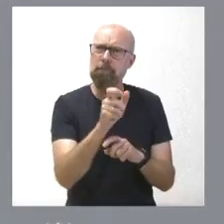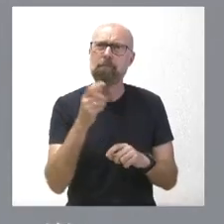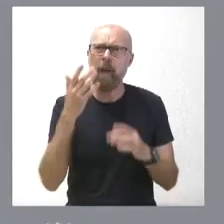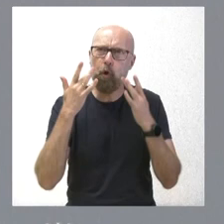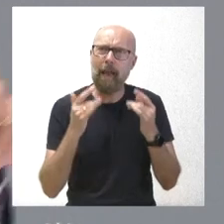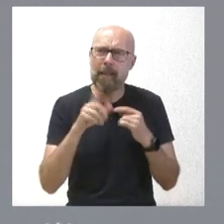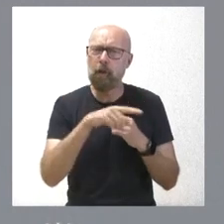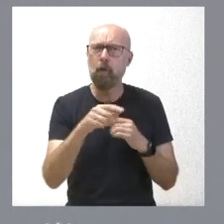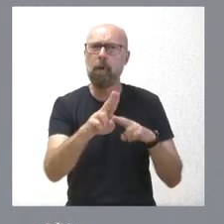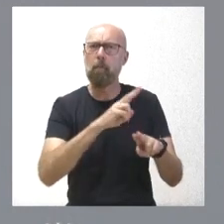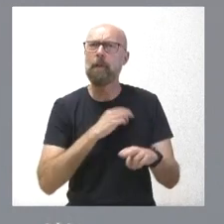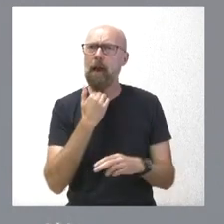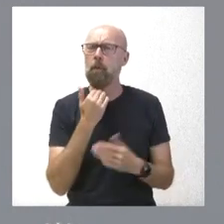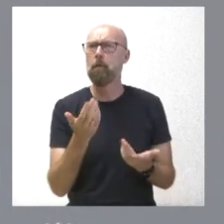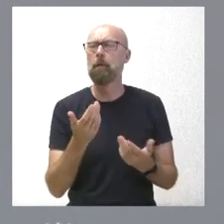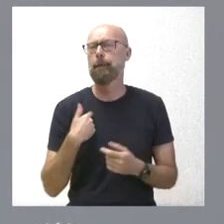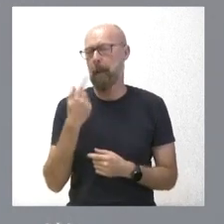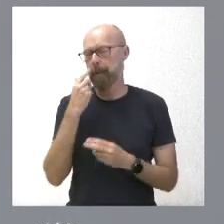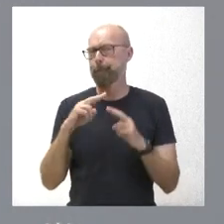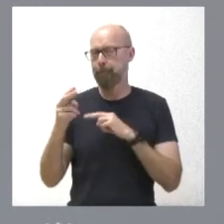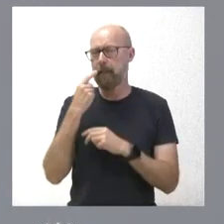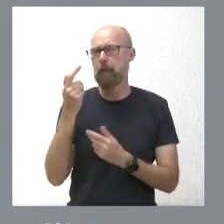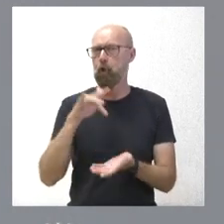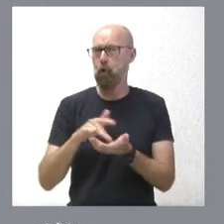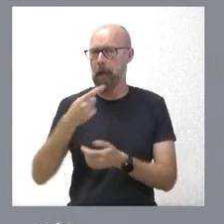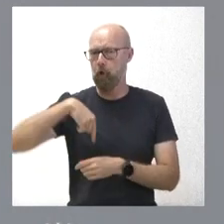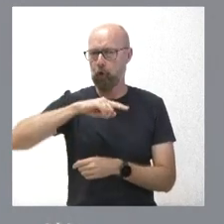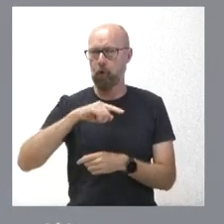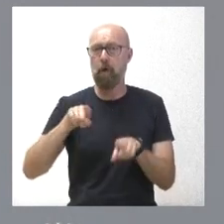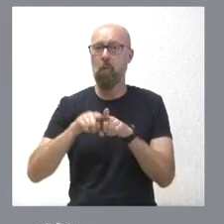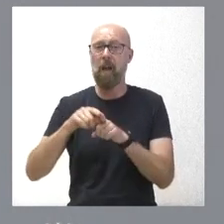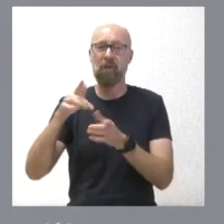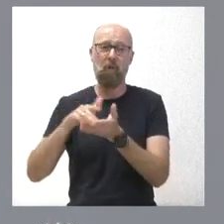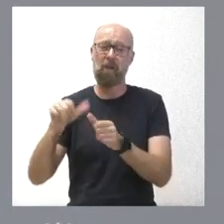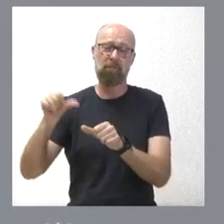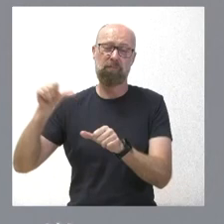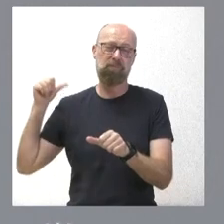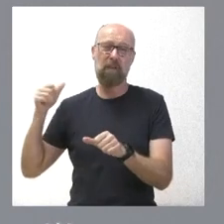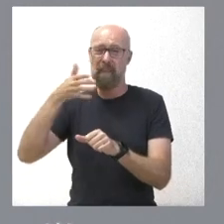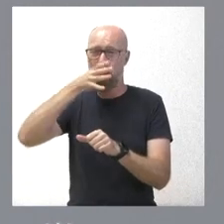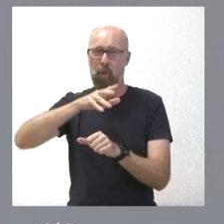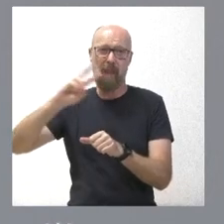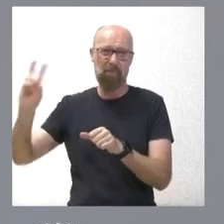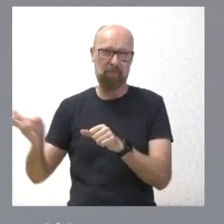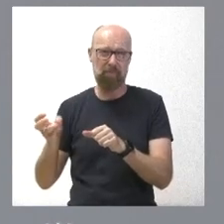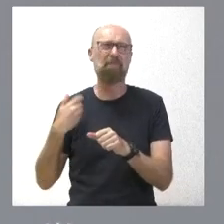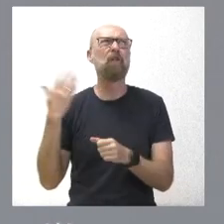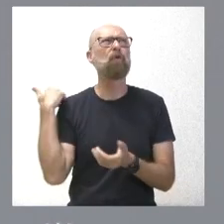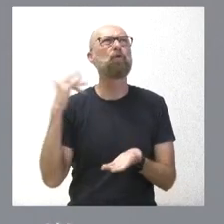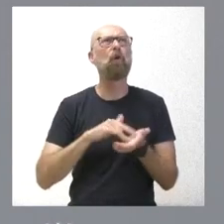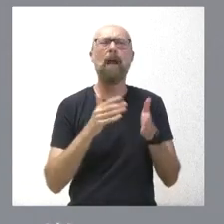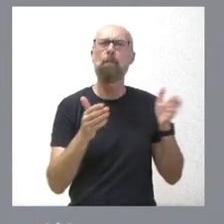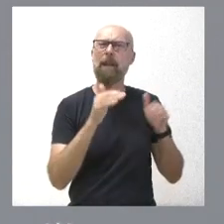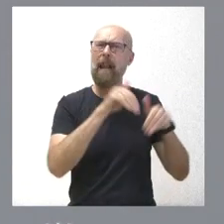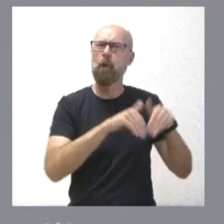Pues nuestra posición es la misma que tuvimos en anteriores denuncias. Yo creo que en el anterior proceso electoral se presentaron cuatro denuncias